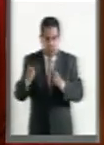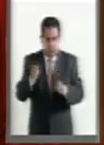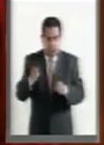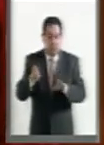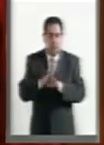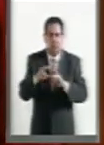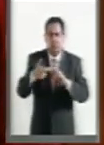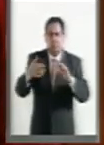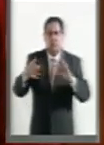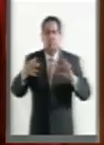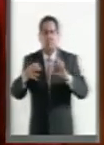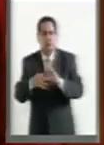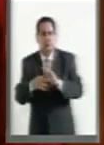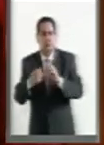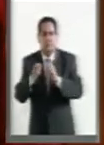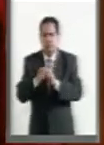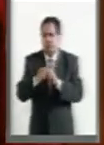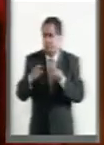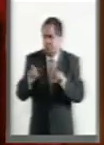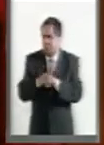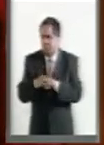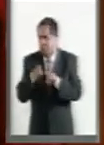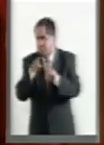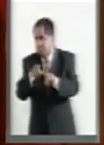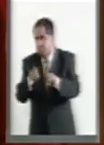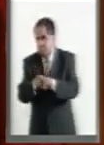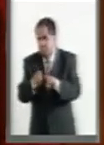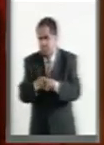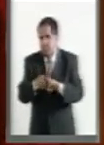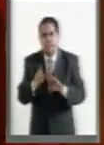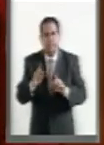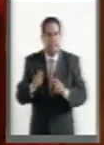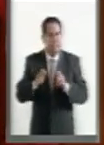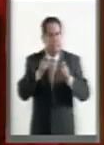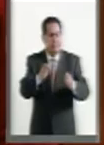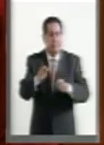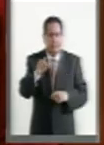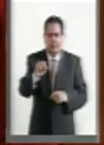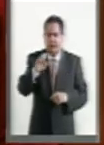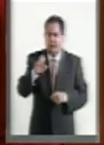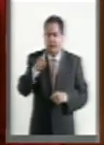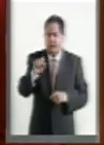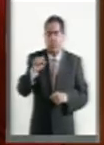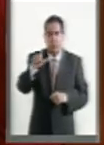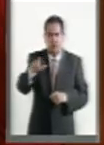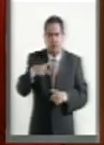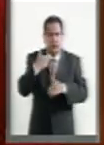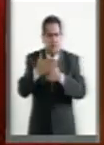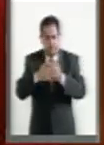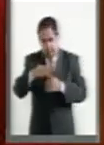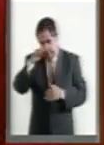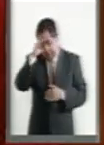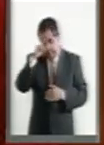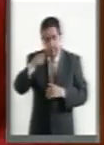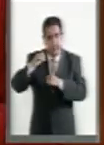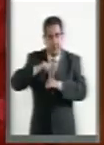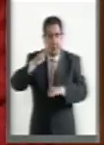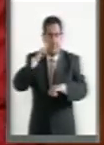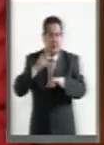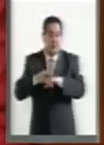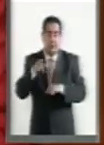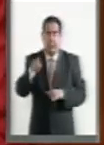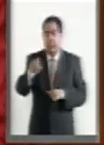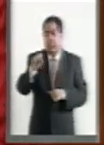estrecha relación con las atribuciones otorgadas a la Secretaría de Desarrollo Social, se considera que el titular de la